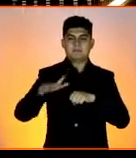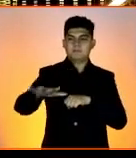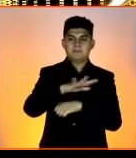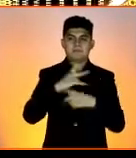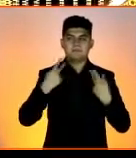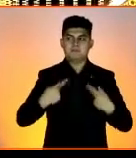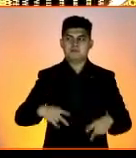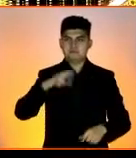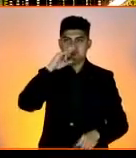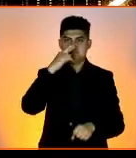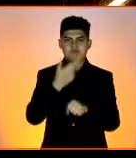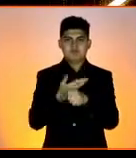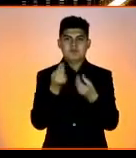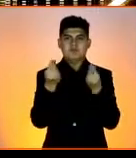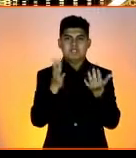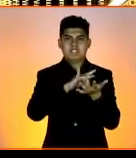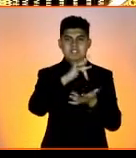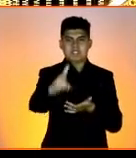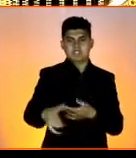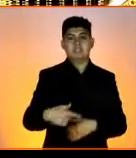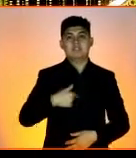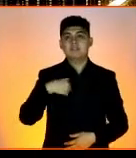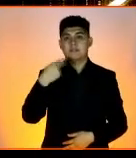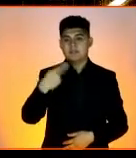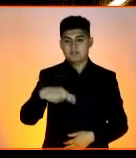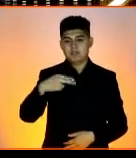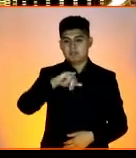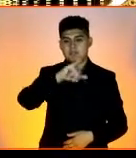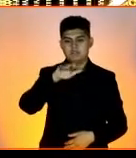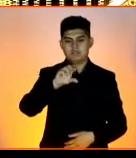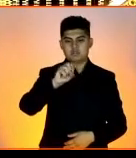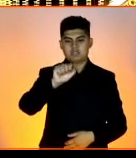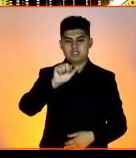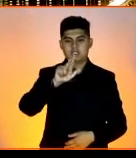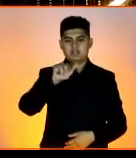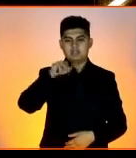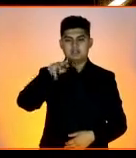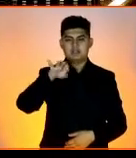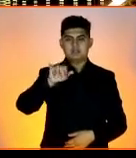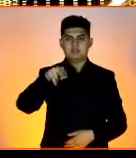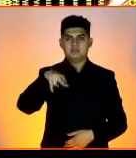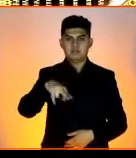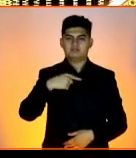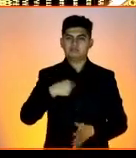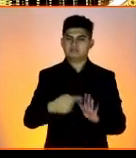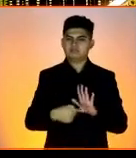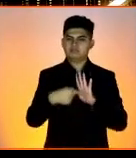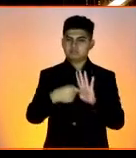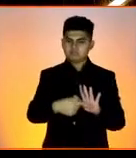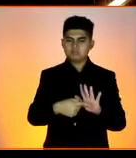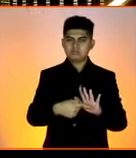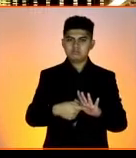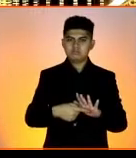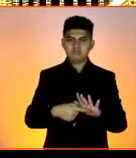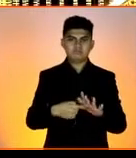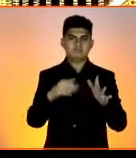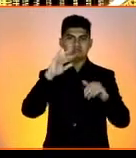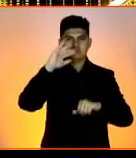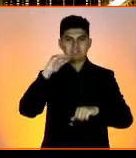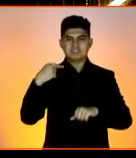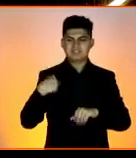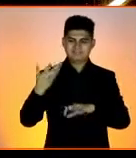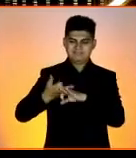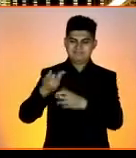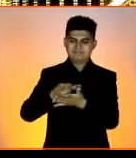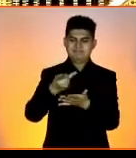Responsable. Muchas gracias. Mi nombre es José Ramón Medrano Muñoz, represento a empresa Frio Express y acabamos de recibir